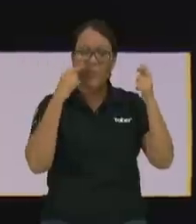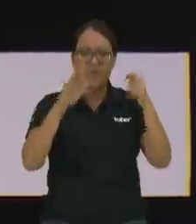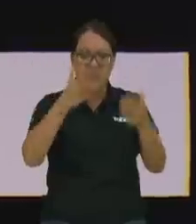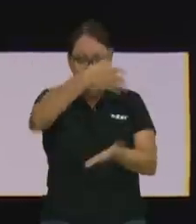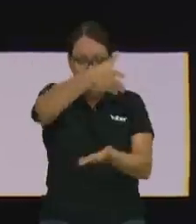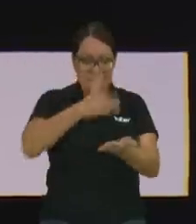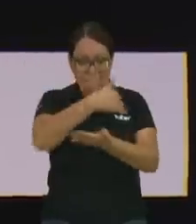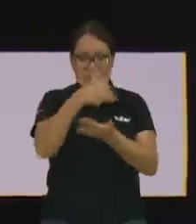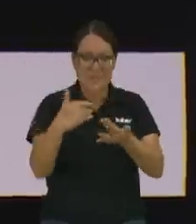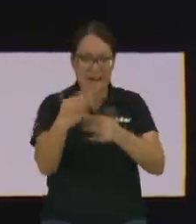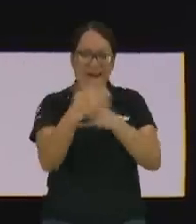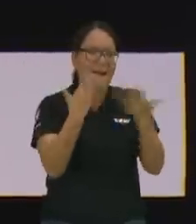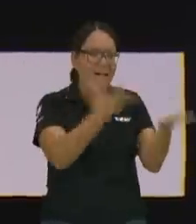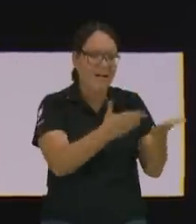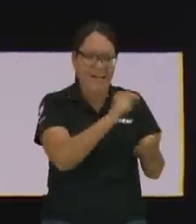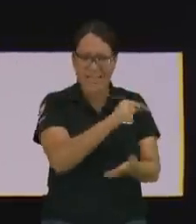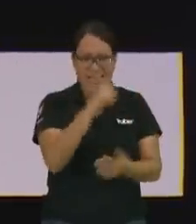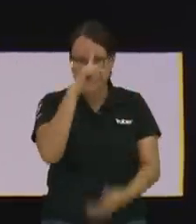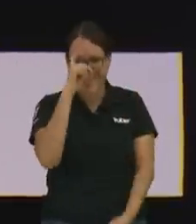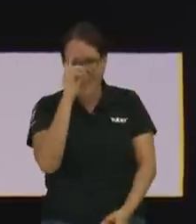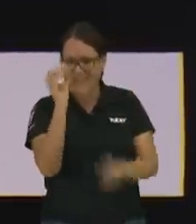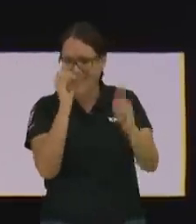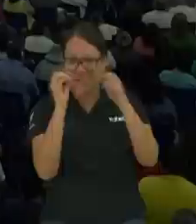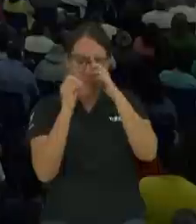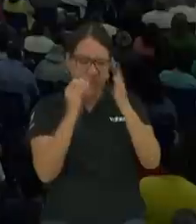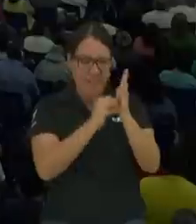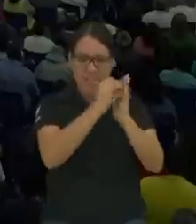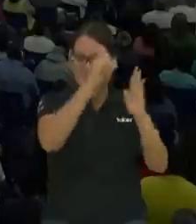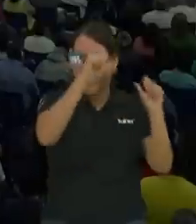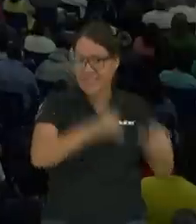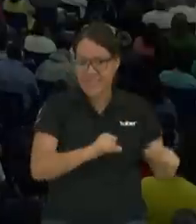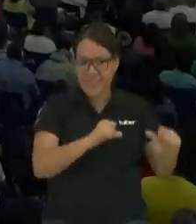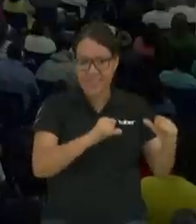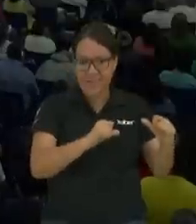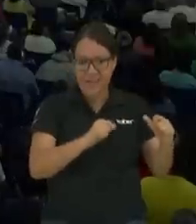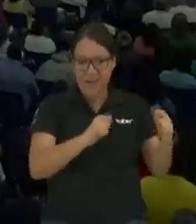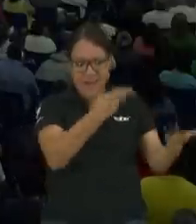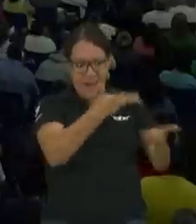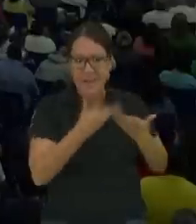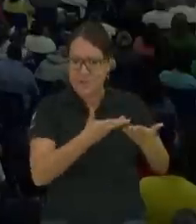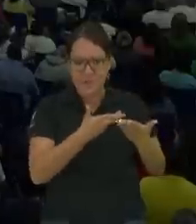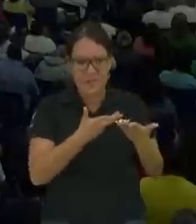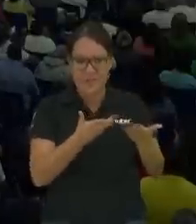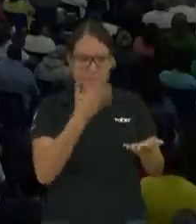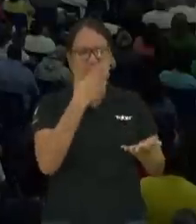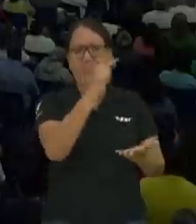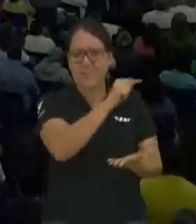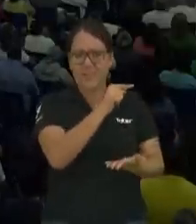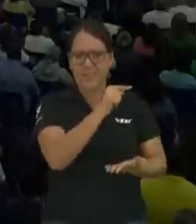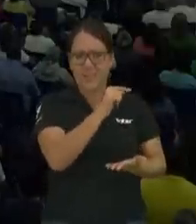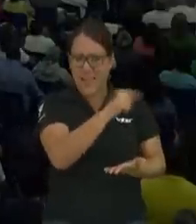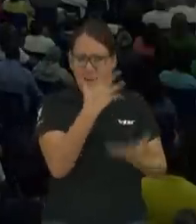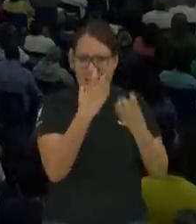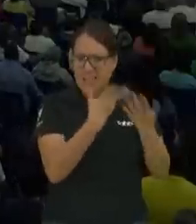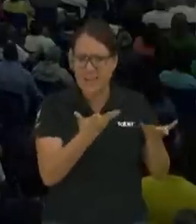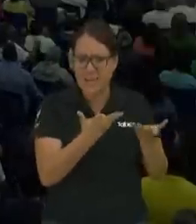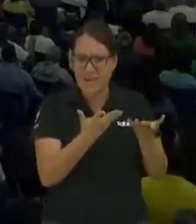al sinvergüenza que no trabaja, que no hace nada, que saca malas notas, que no aporta a la casa, que es un gran malcriado y que todo quiere.